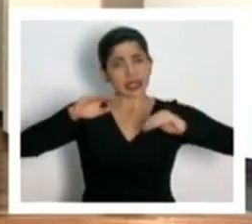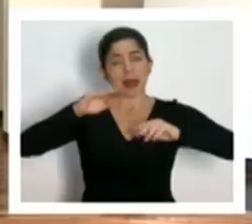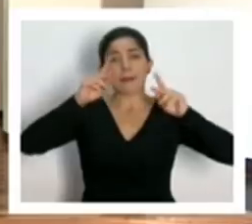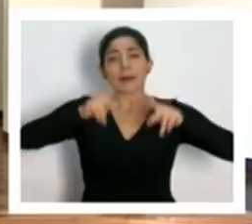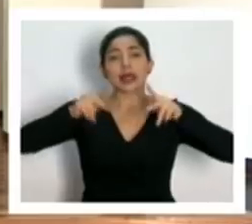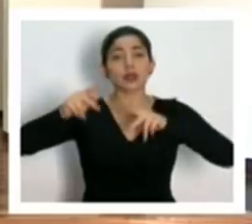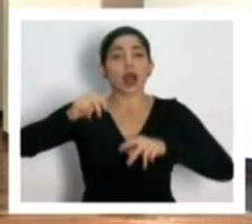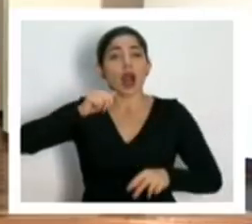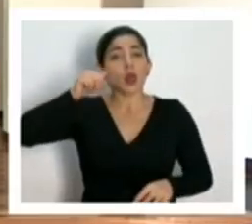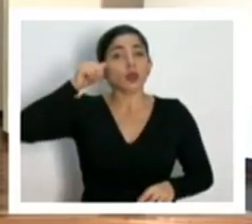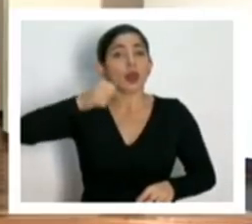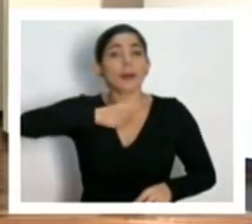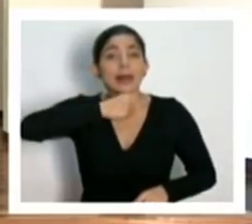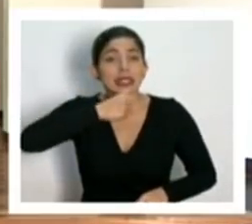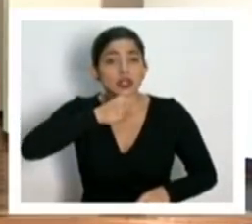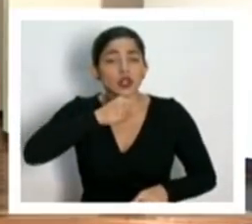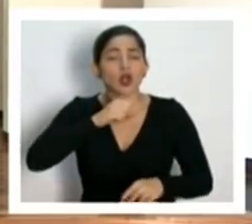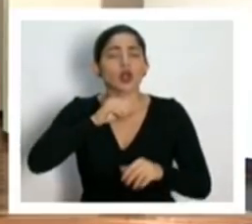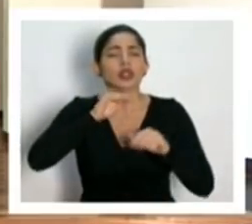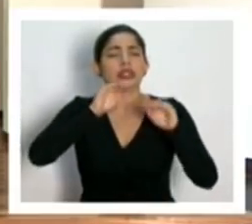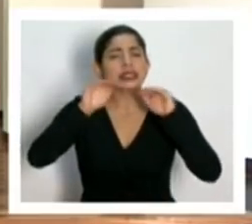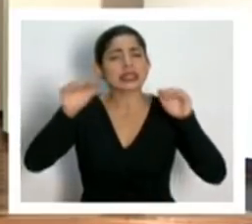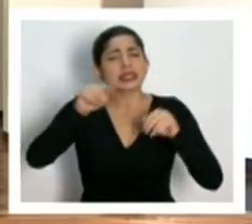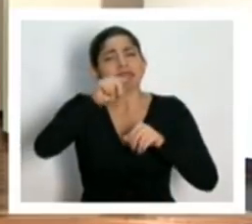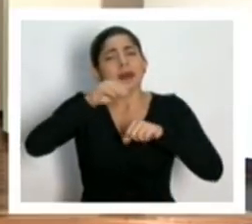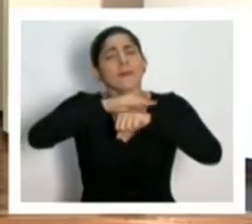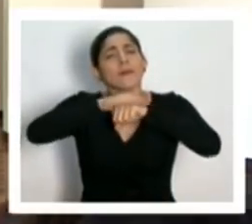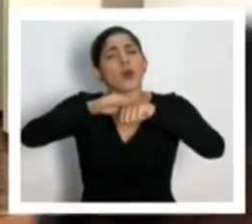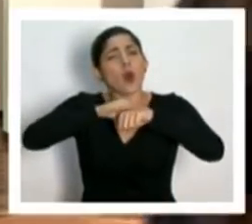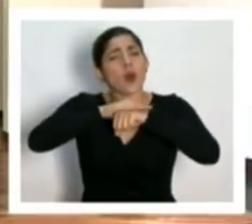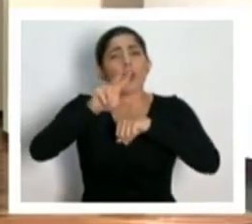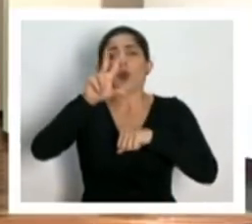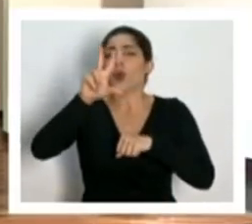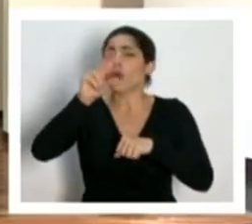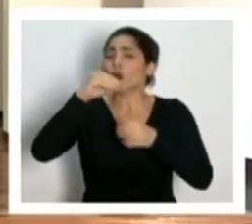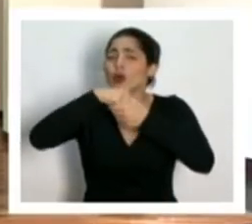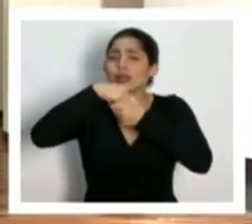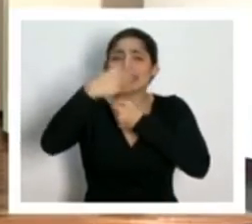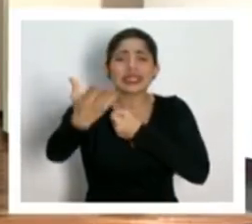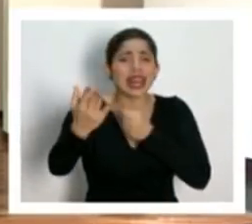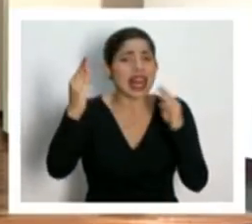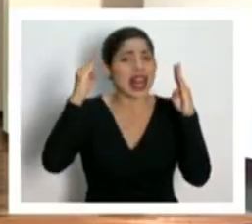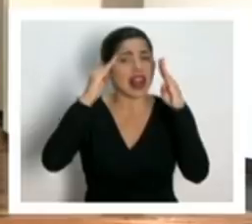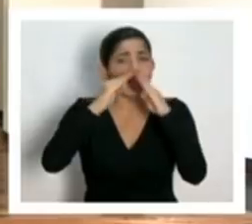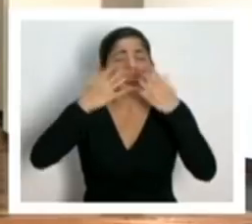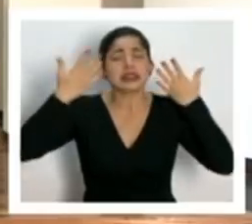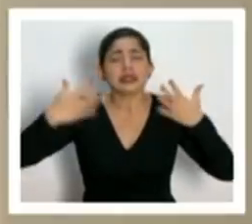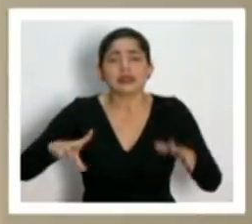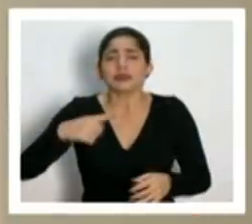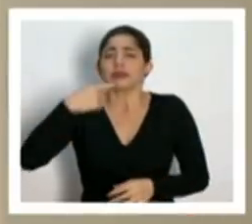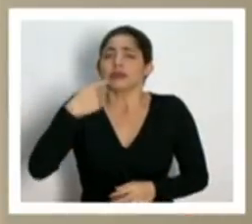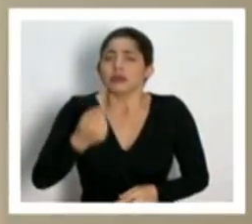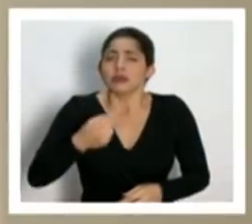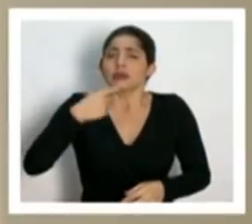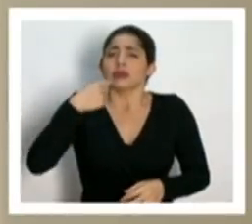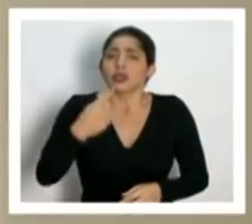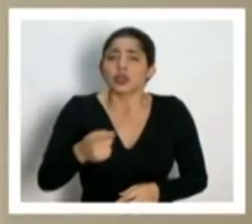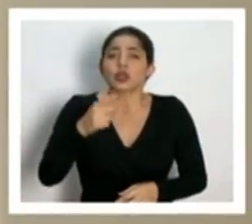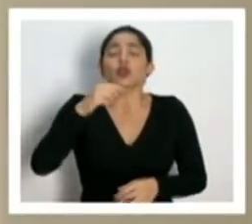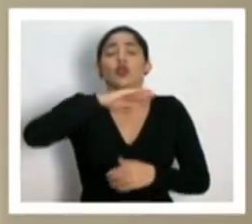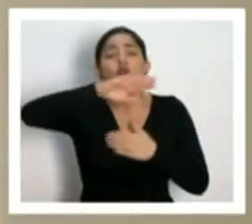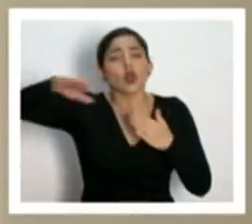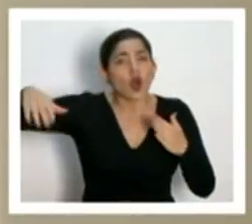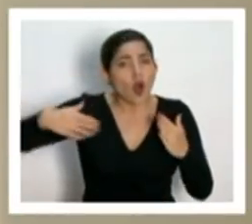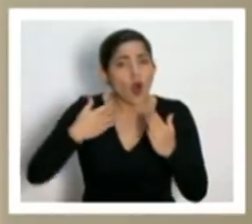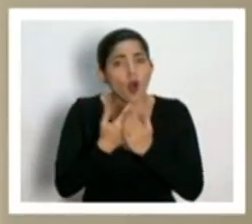adulta mayor a que por favor no abandonen sus casas. Ya lo hemos dicho, busquen y busquemos